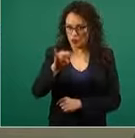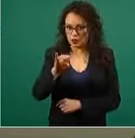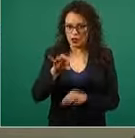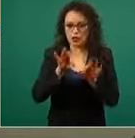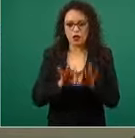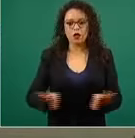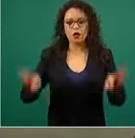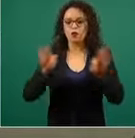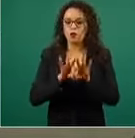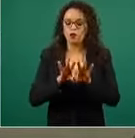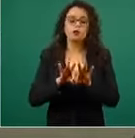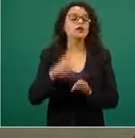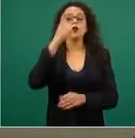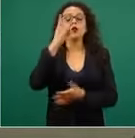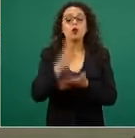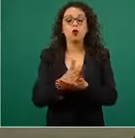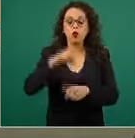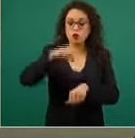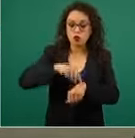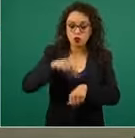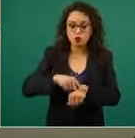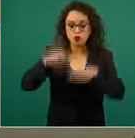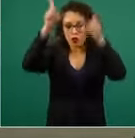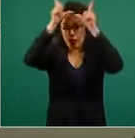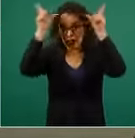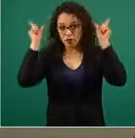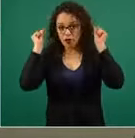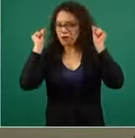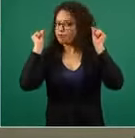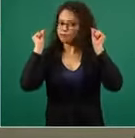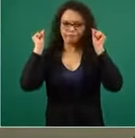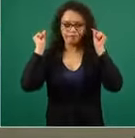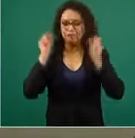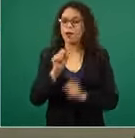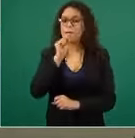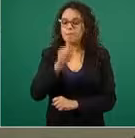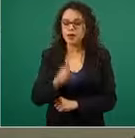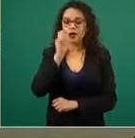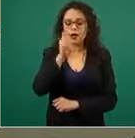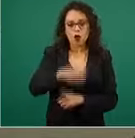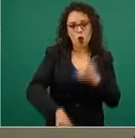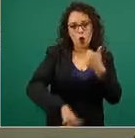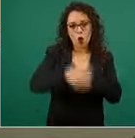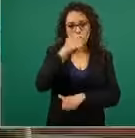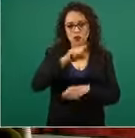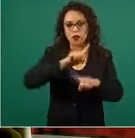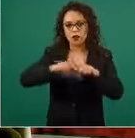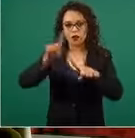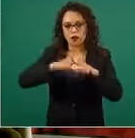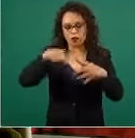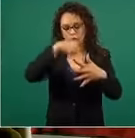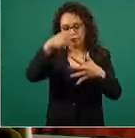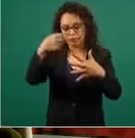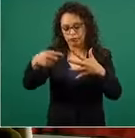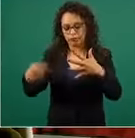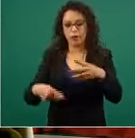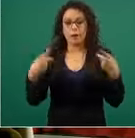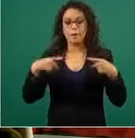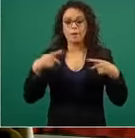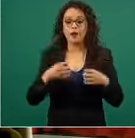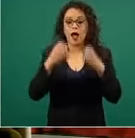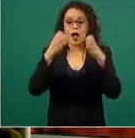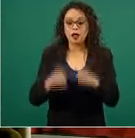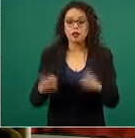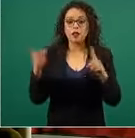No solamente médicas y médicos y enfermeras y enfermeros, sino 11 categorías laborales del personal que está presente